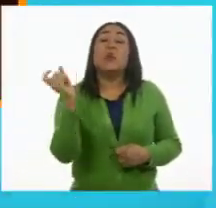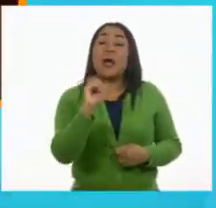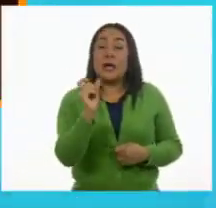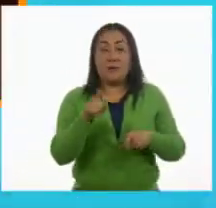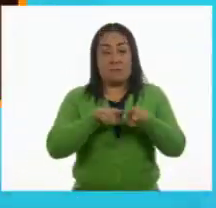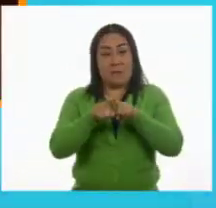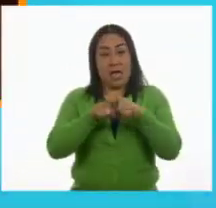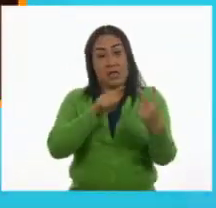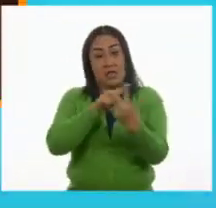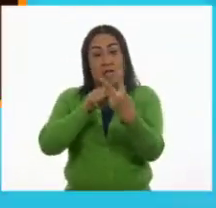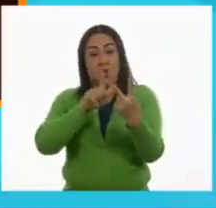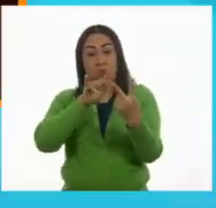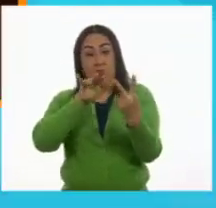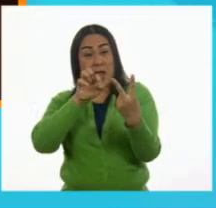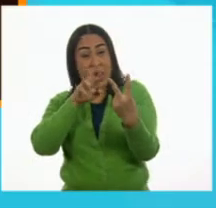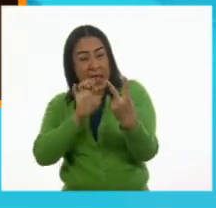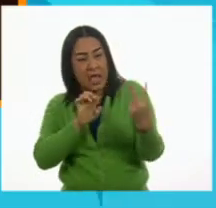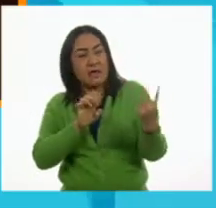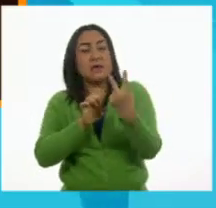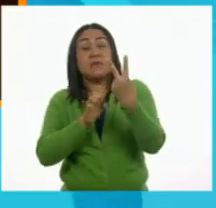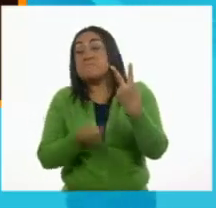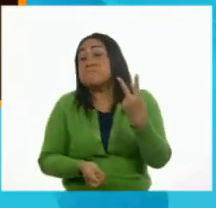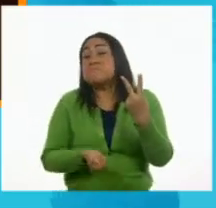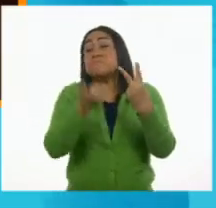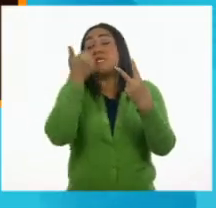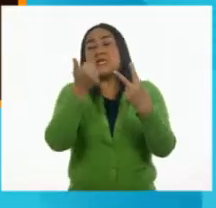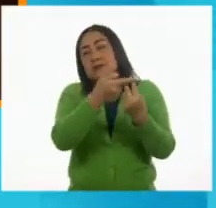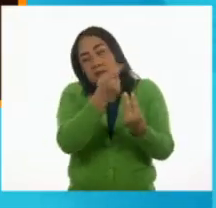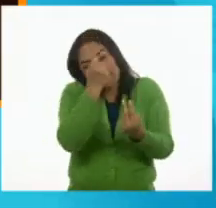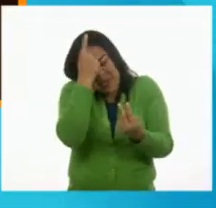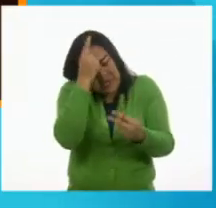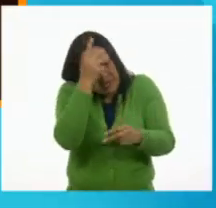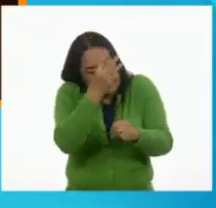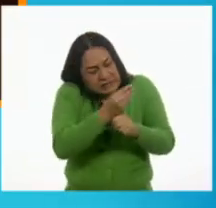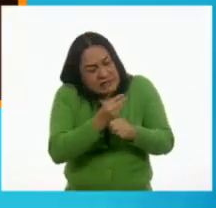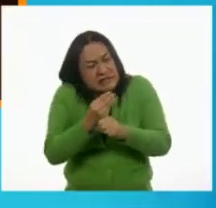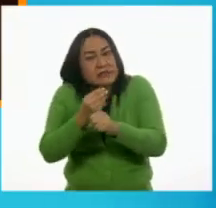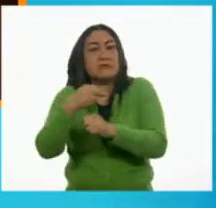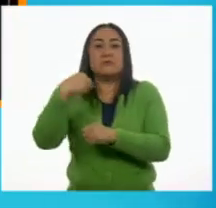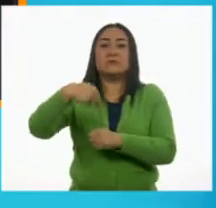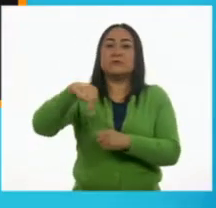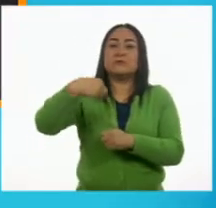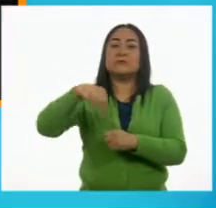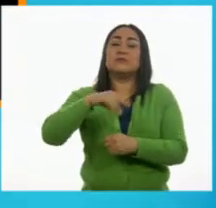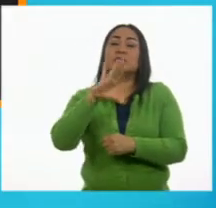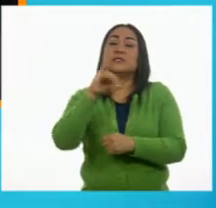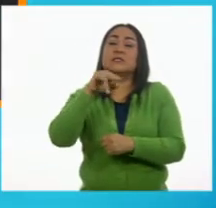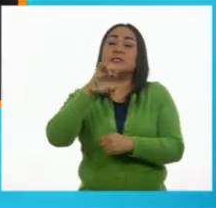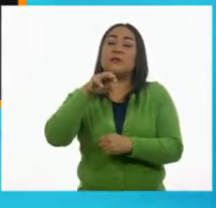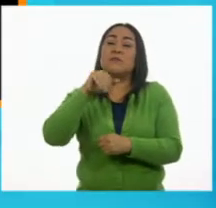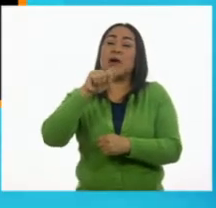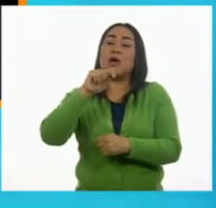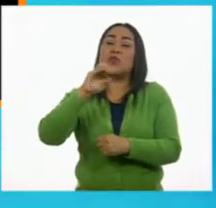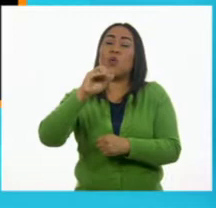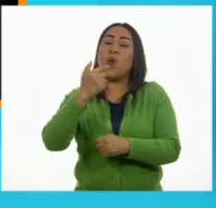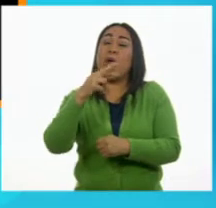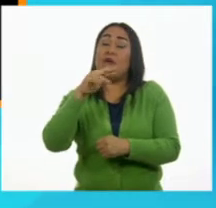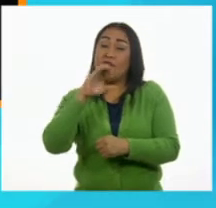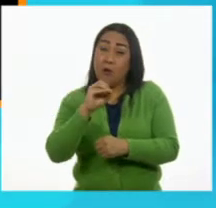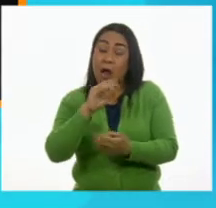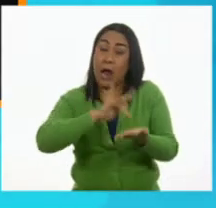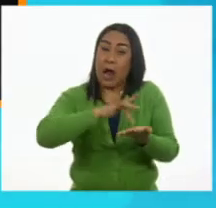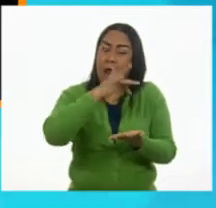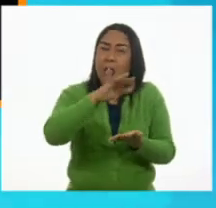hermanos Lumière dieron la primer función de un invento suyo llamado cinematógrafo y que